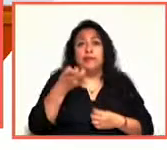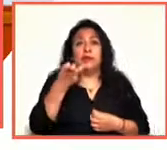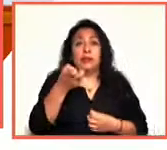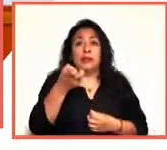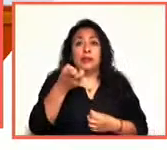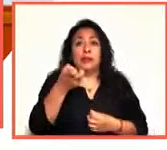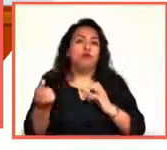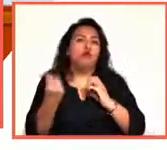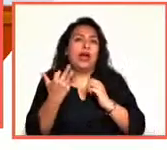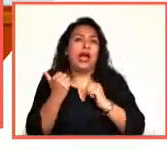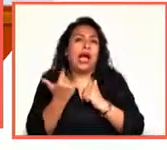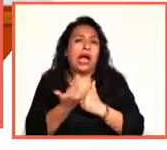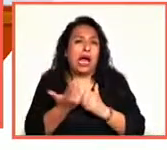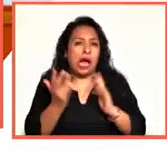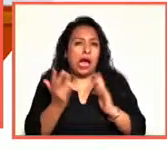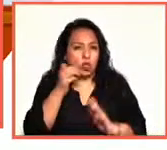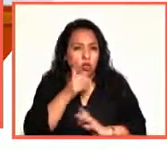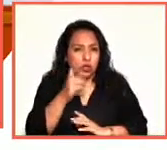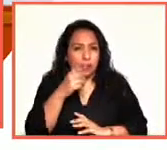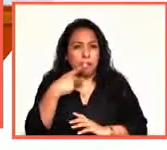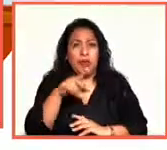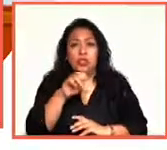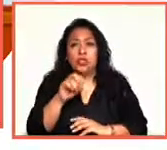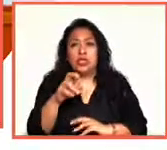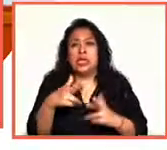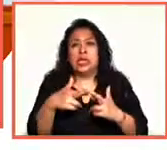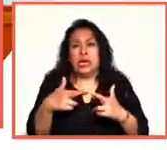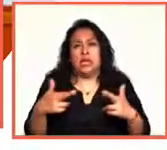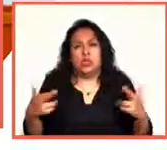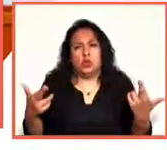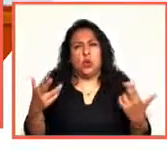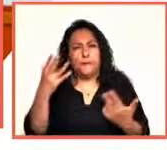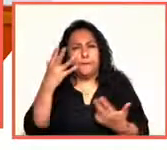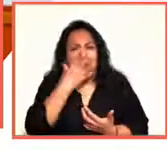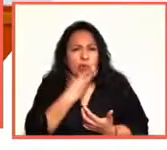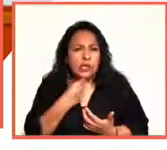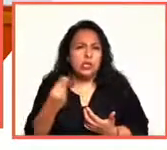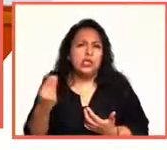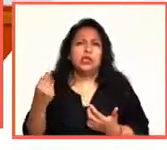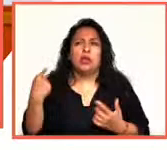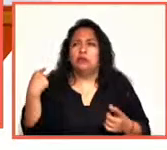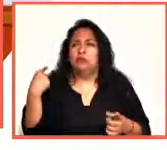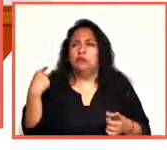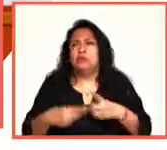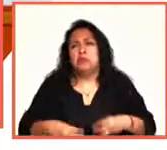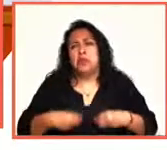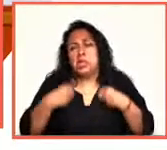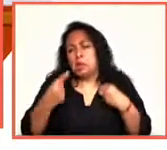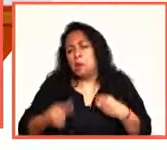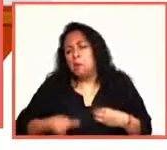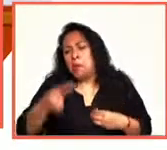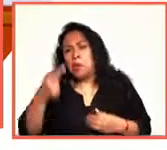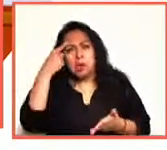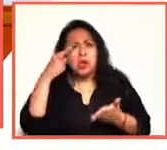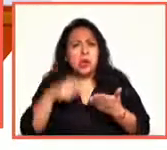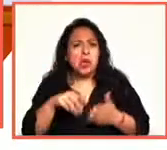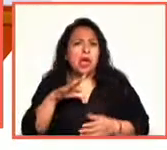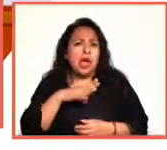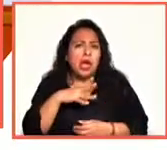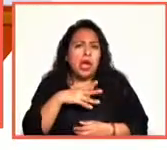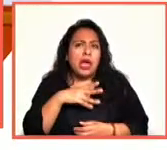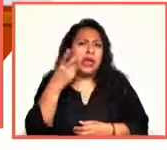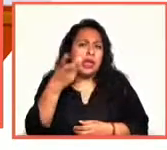algo, obviamente. Pero sí, una relación muy entrañable a lo largo de la vida, ¿no? Yo creo que todos tenemos esos pequeños